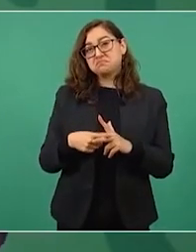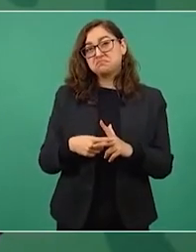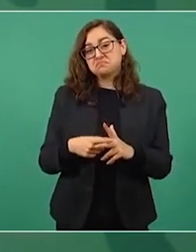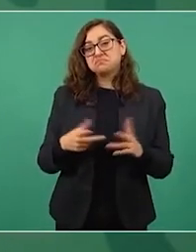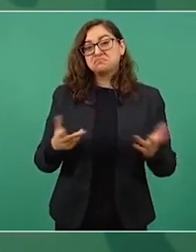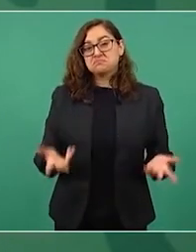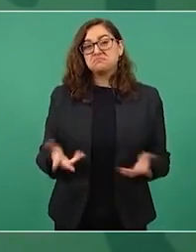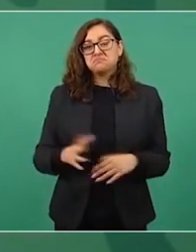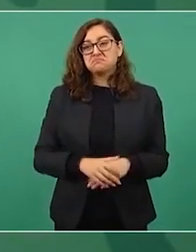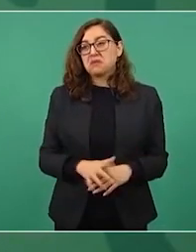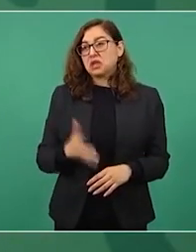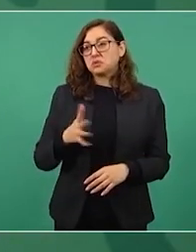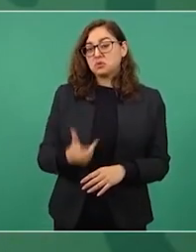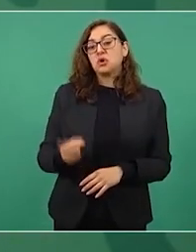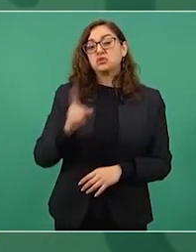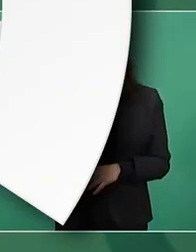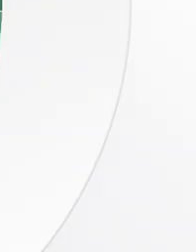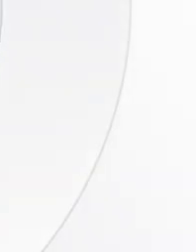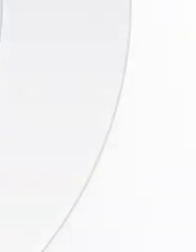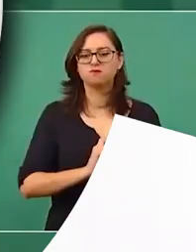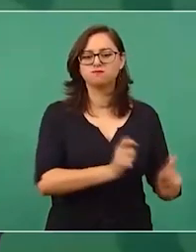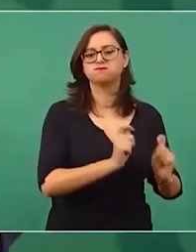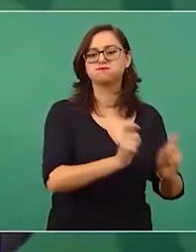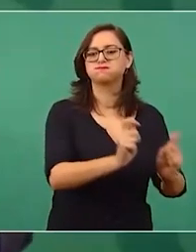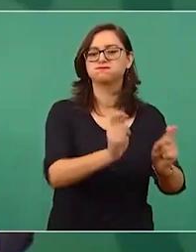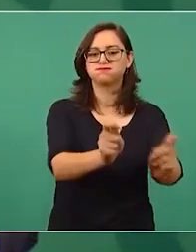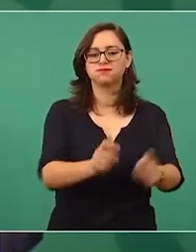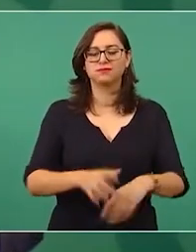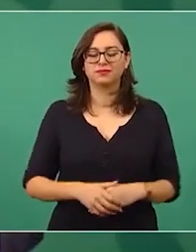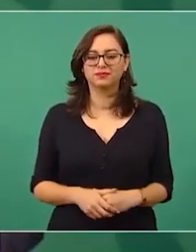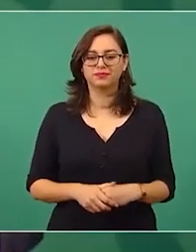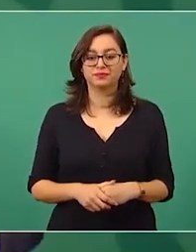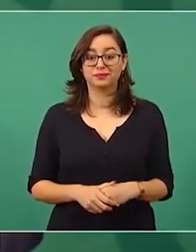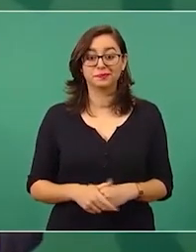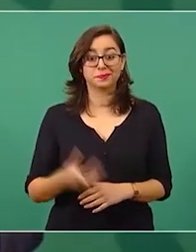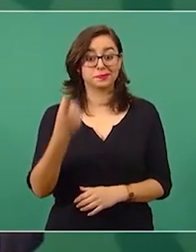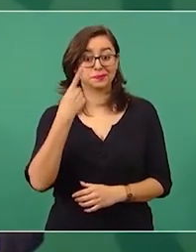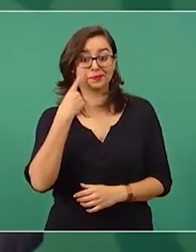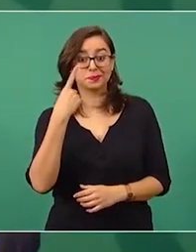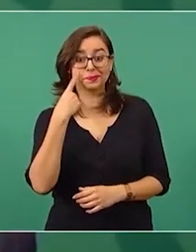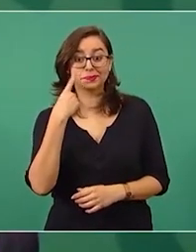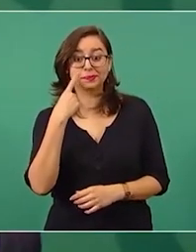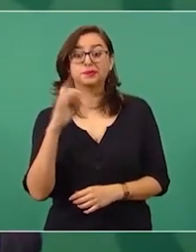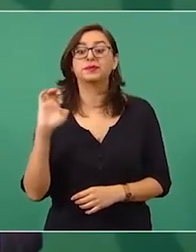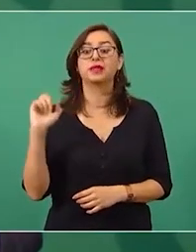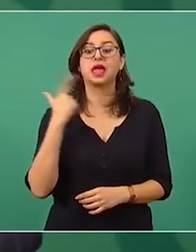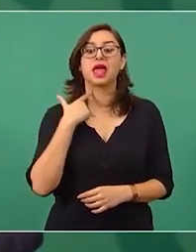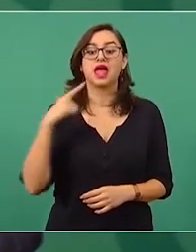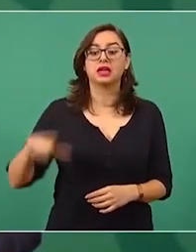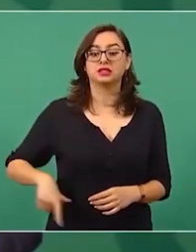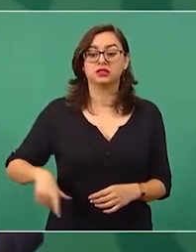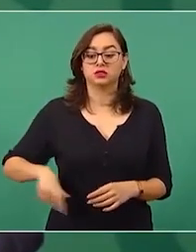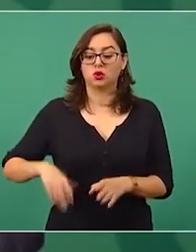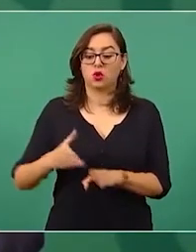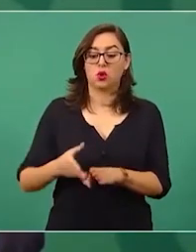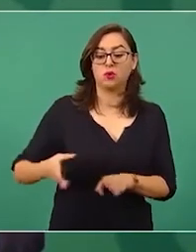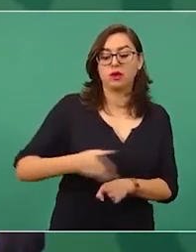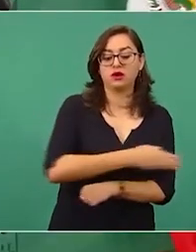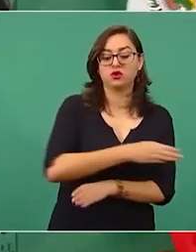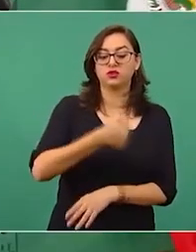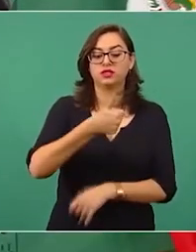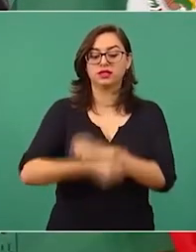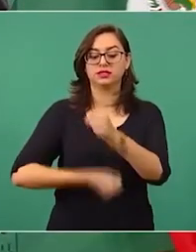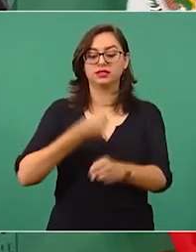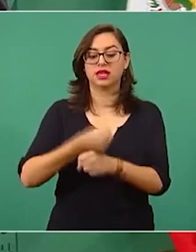cien veces saben que en el sexenio anterior los que estaban en medio ambiente